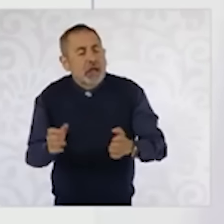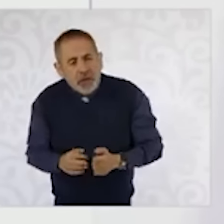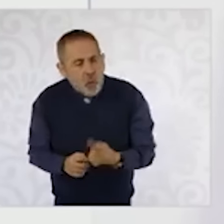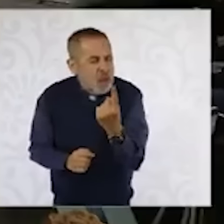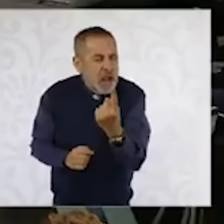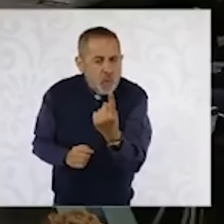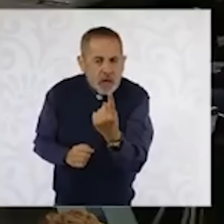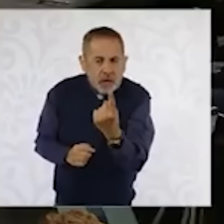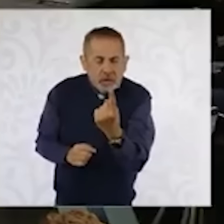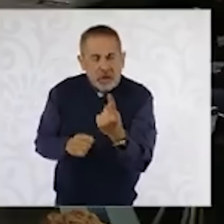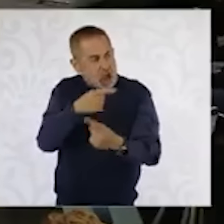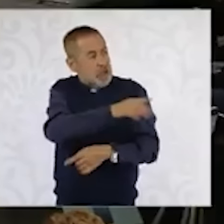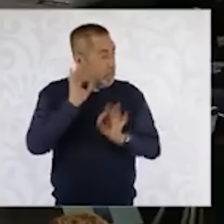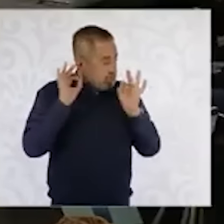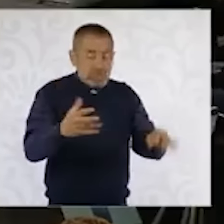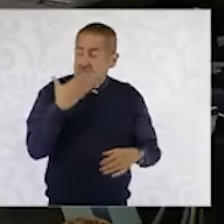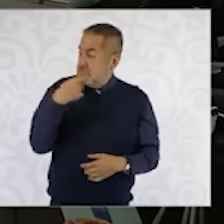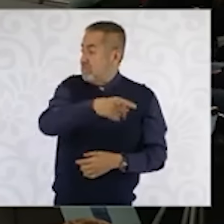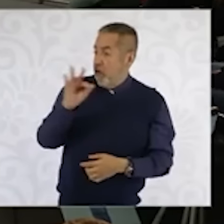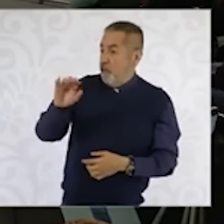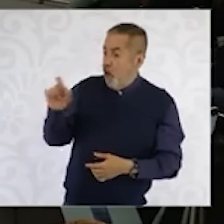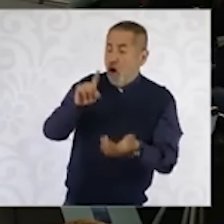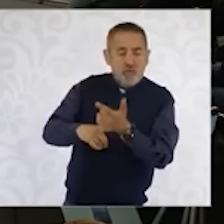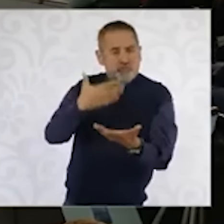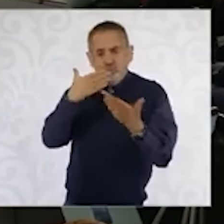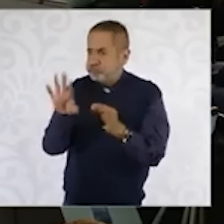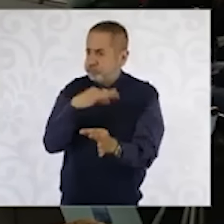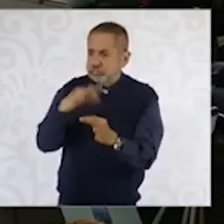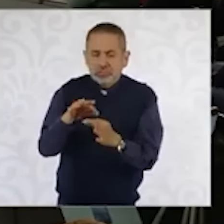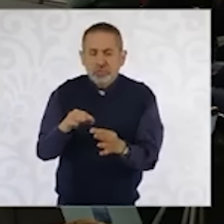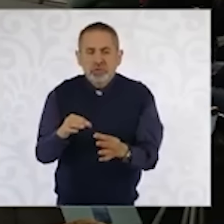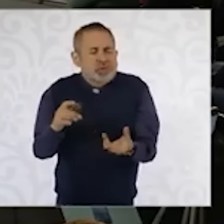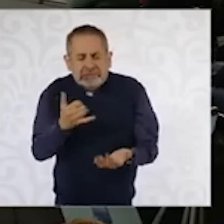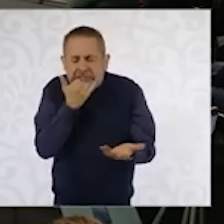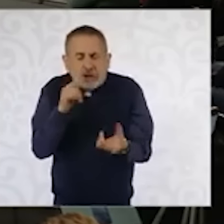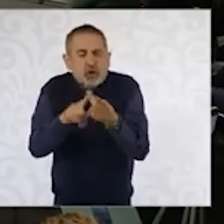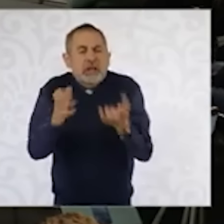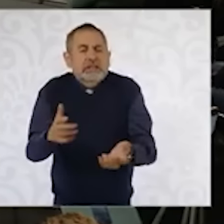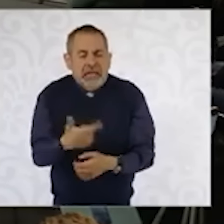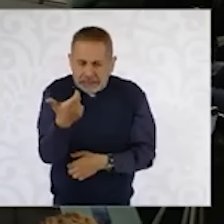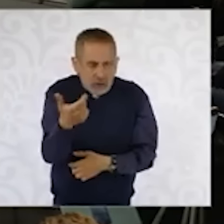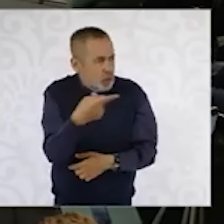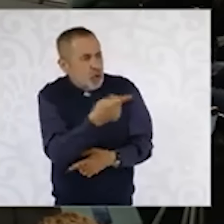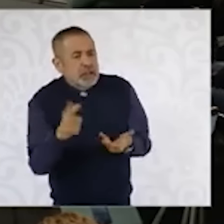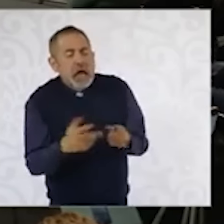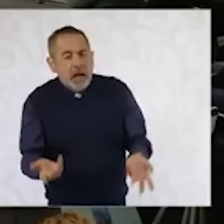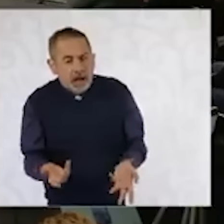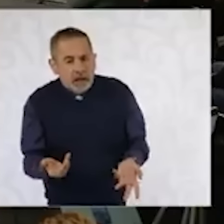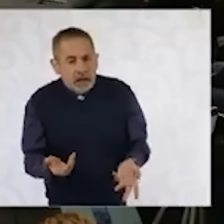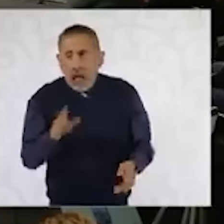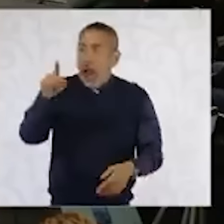una obra de infraestructura que recuerden que digan los recursos petroleros se